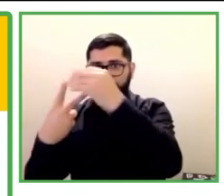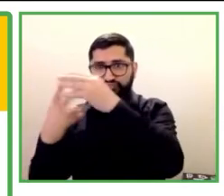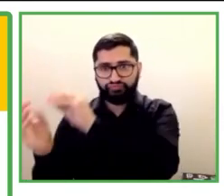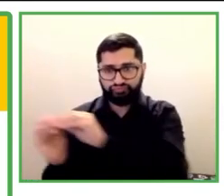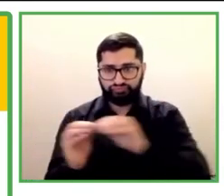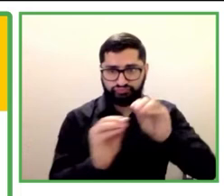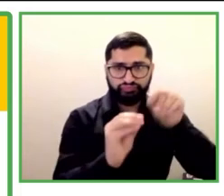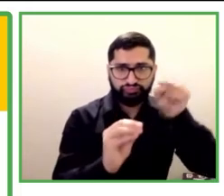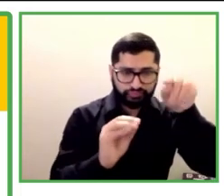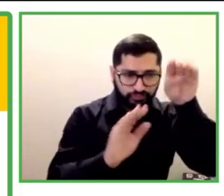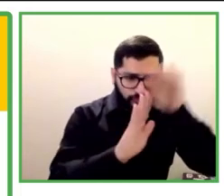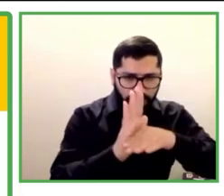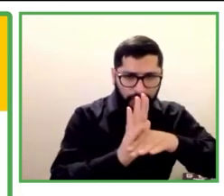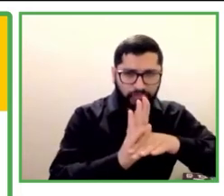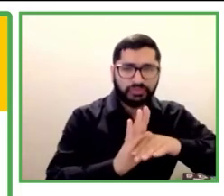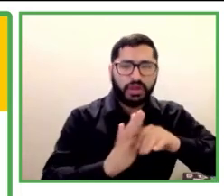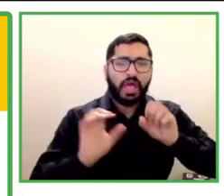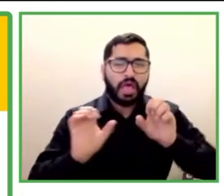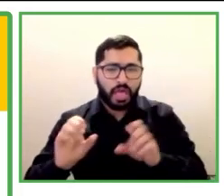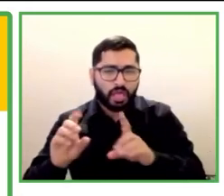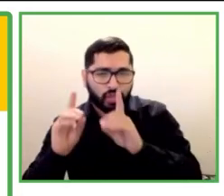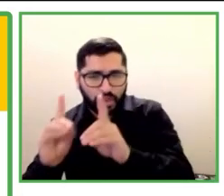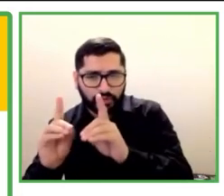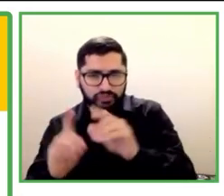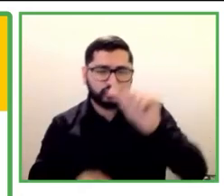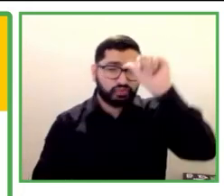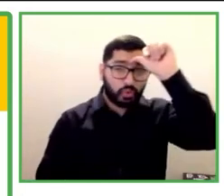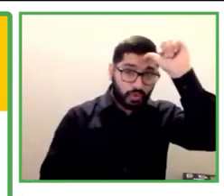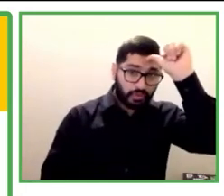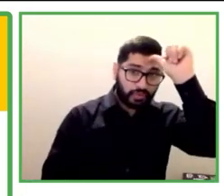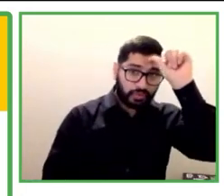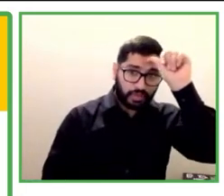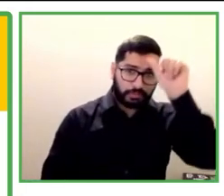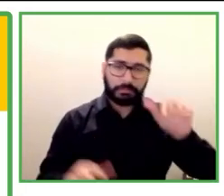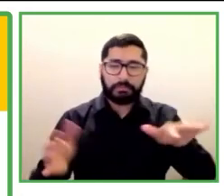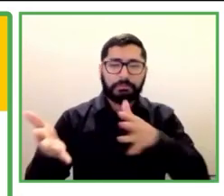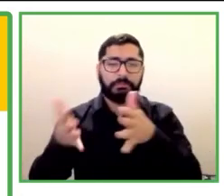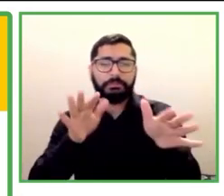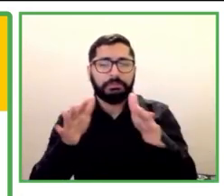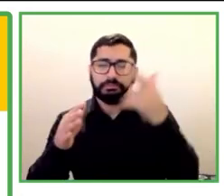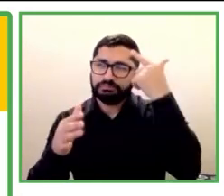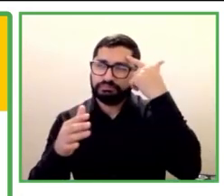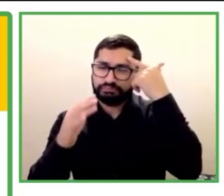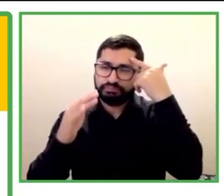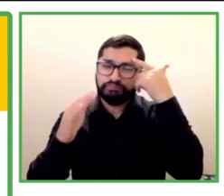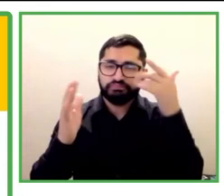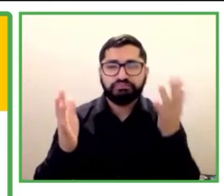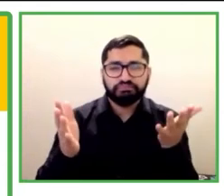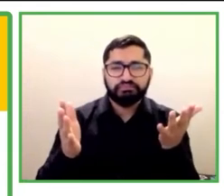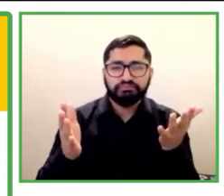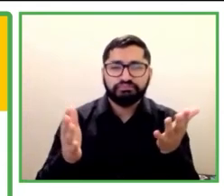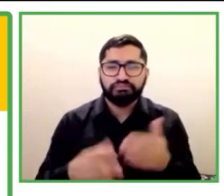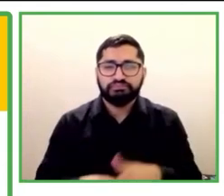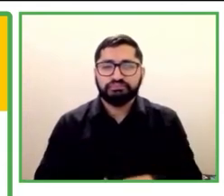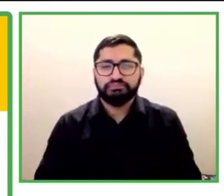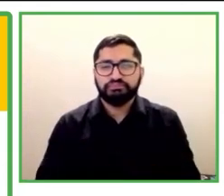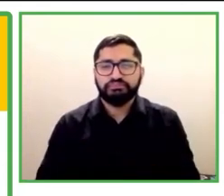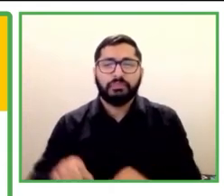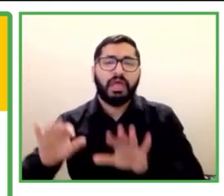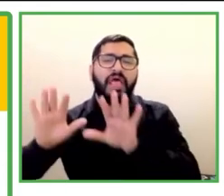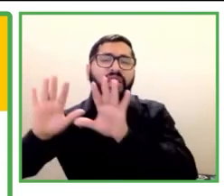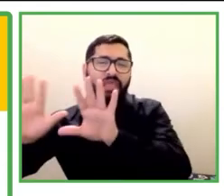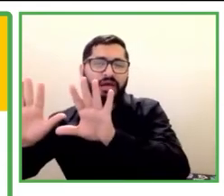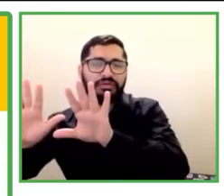Están entre décimo y décimo segundo grado. Nosotros los ayudamos con